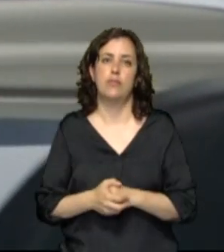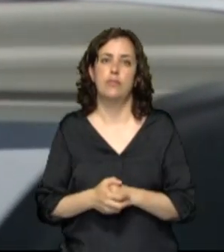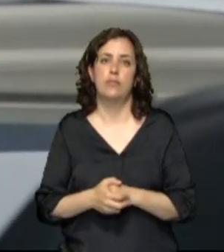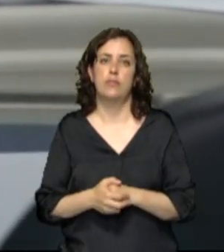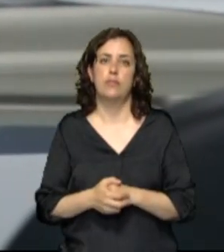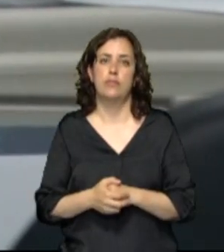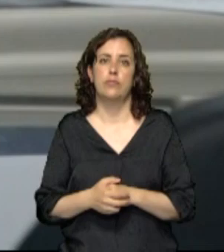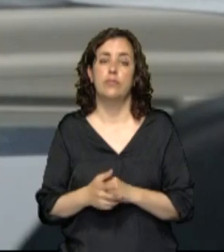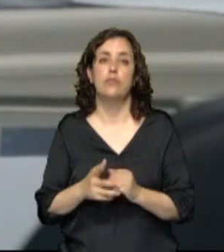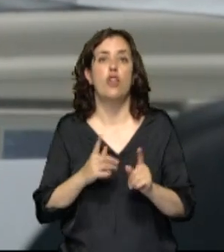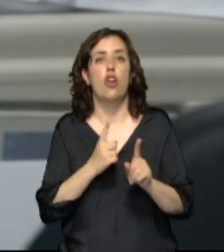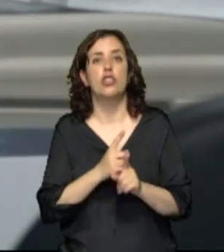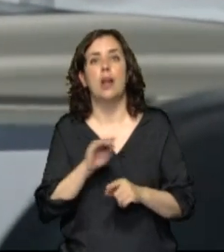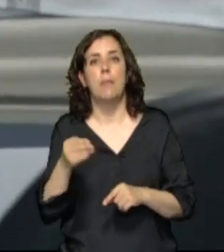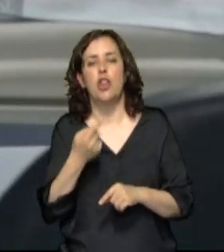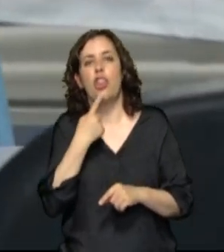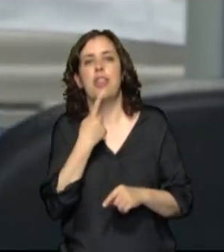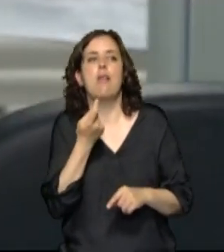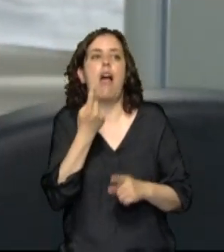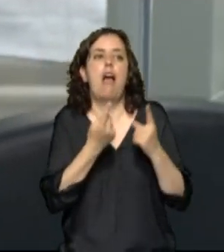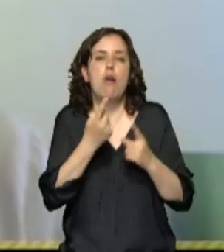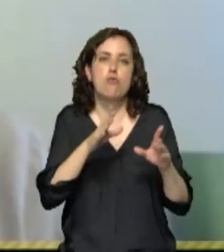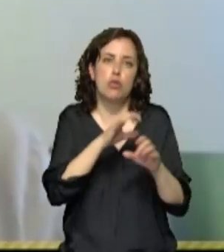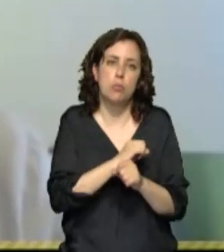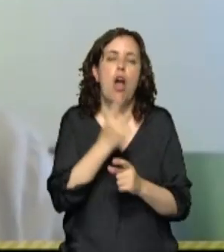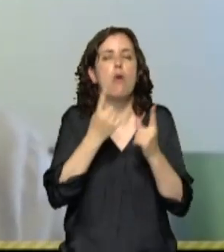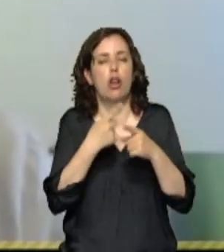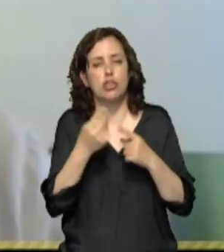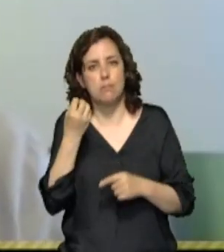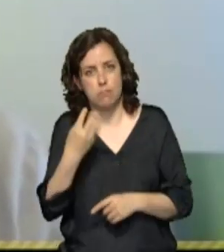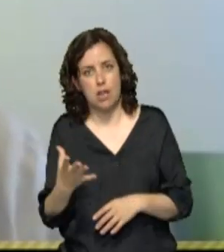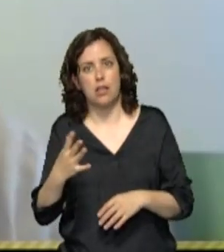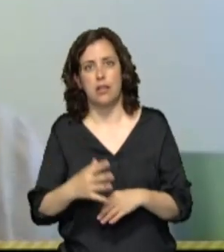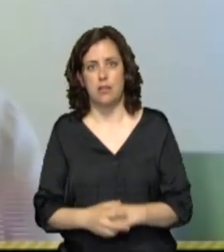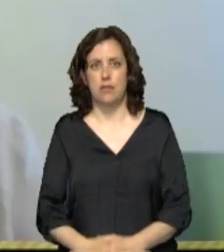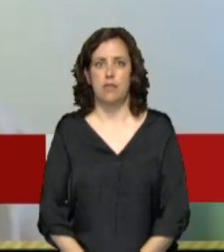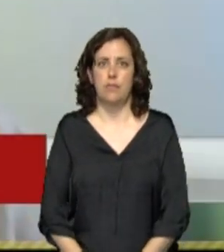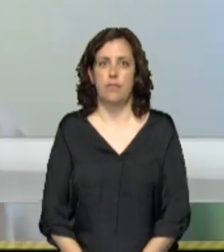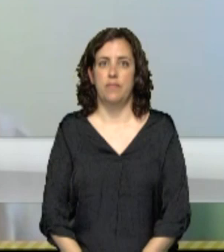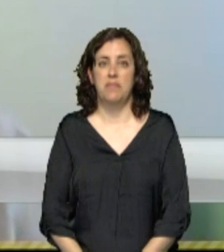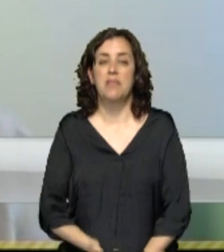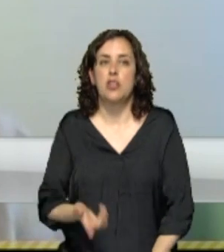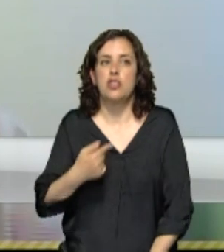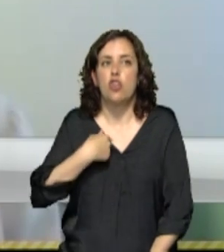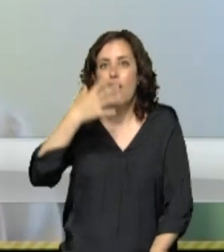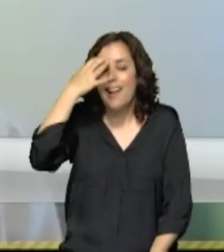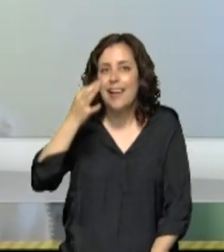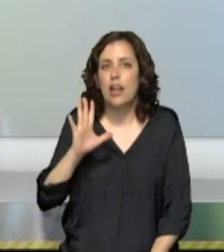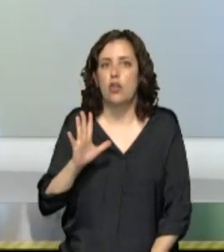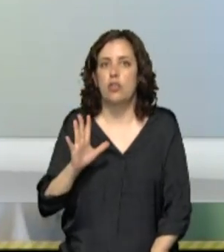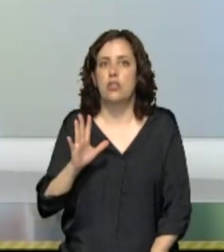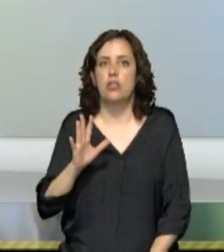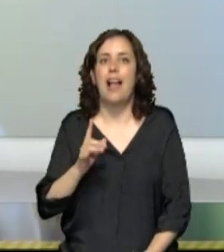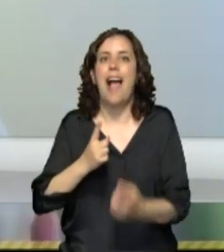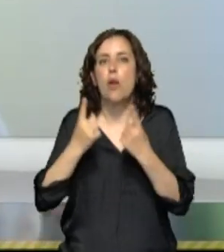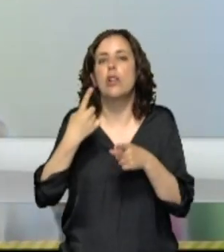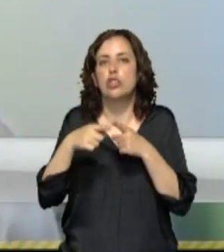Bildu, que habla de sombras en la gestión, pero también de ciertas luces. En este sentido, y bueno, y creo que hay cosas que